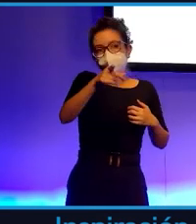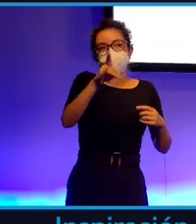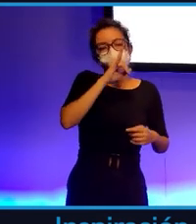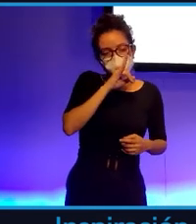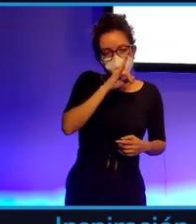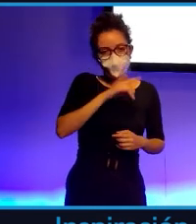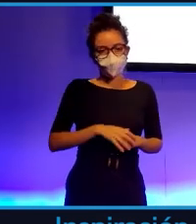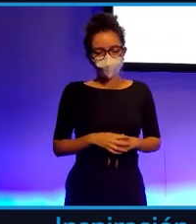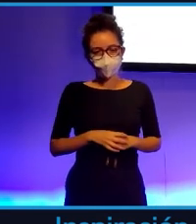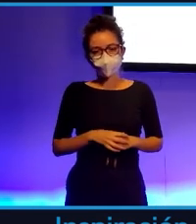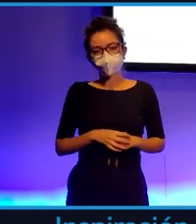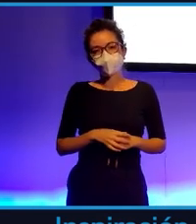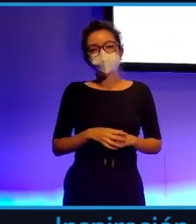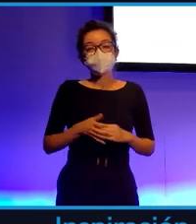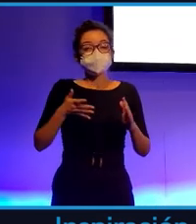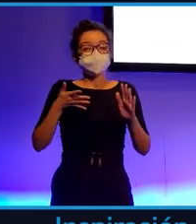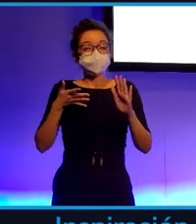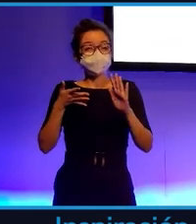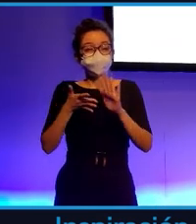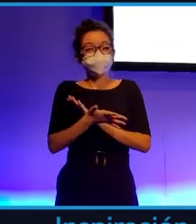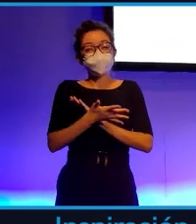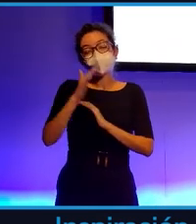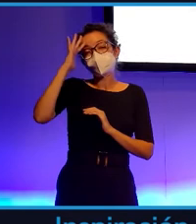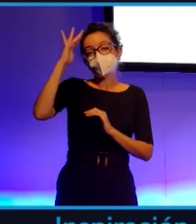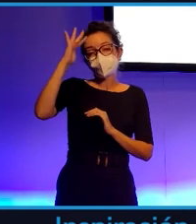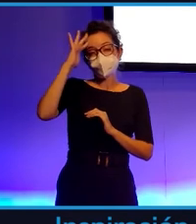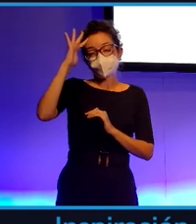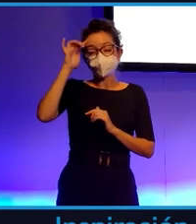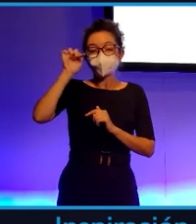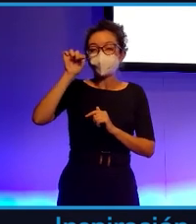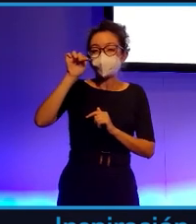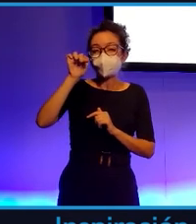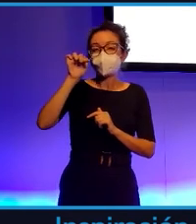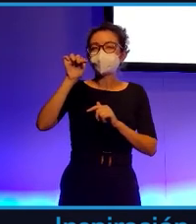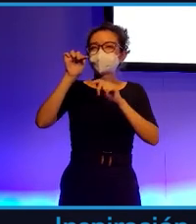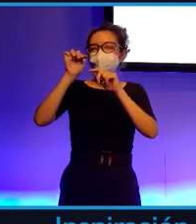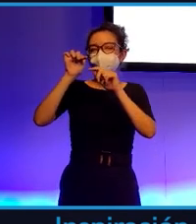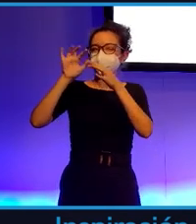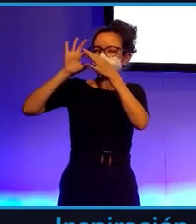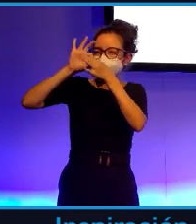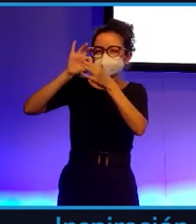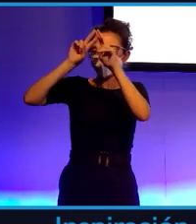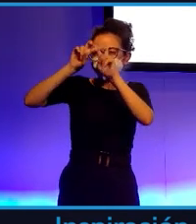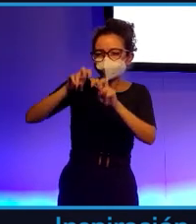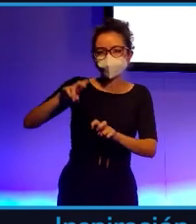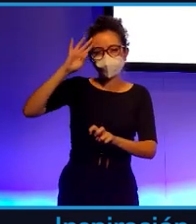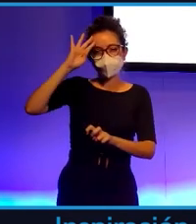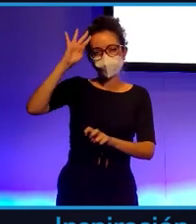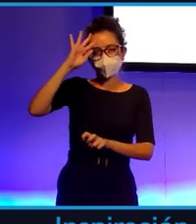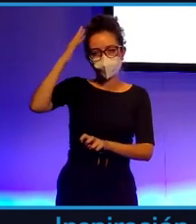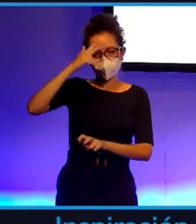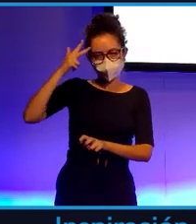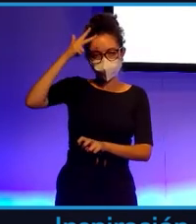Hemos pasado de un enfoque en el que se plantea una hipótesis y se estudia en base a esa hipótesis a un enfoque donde somos